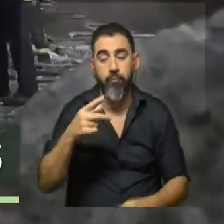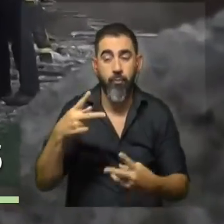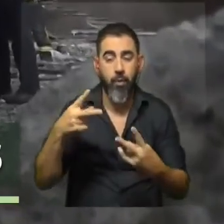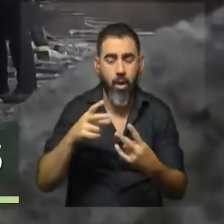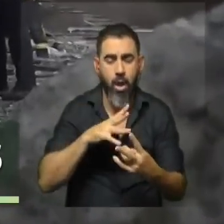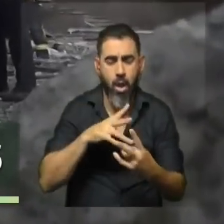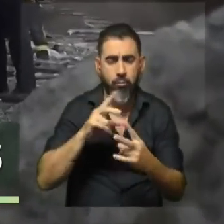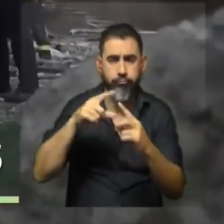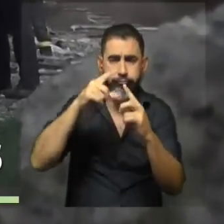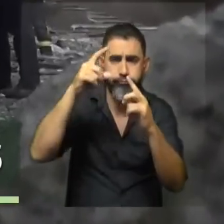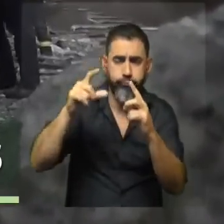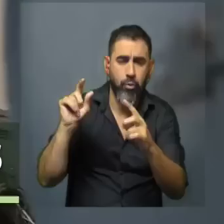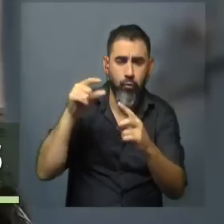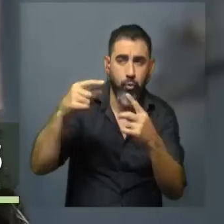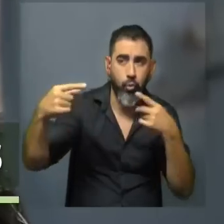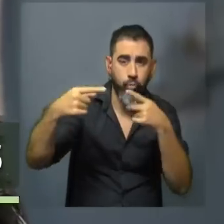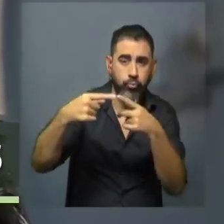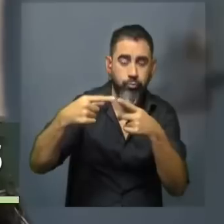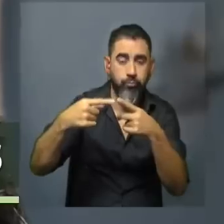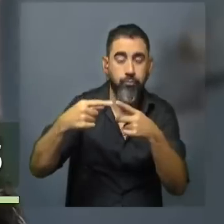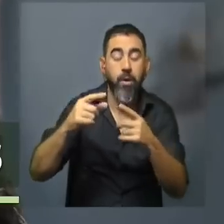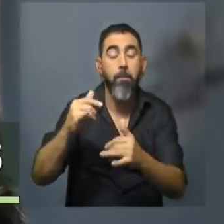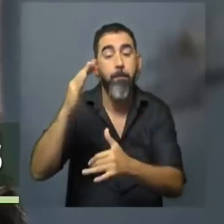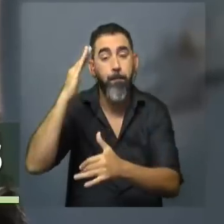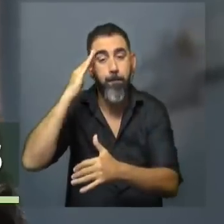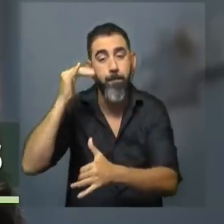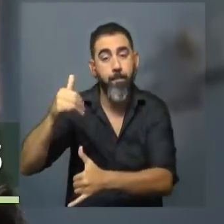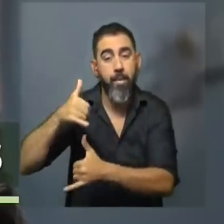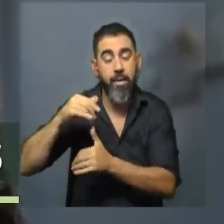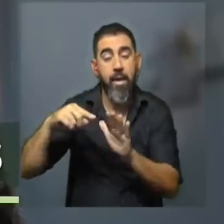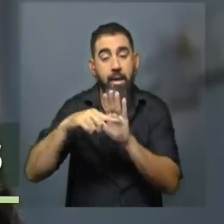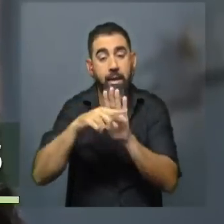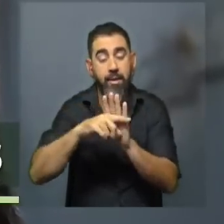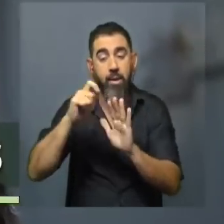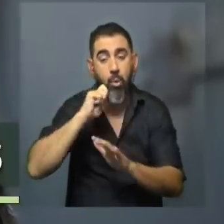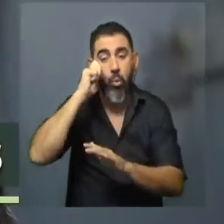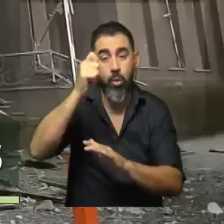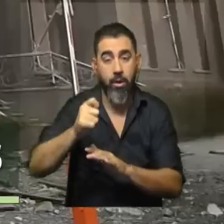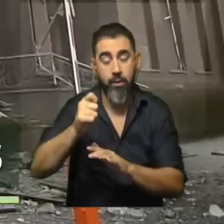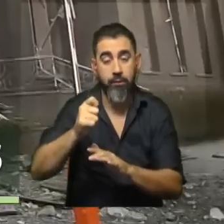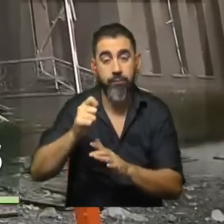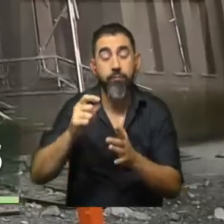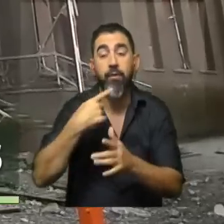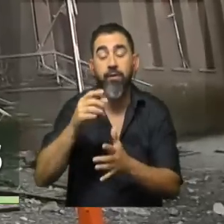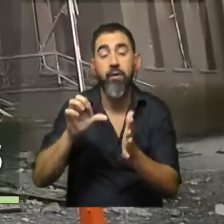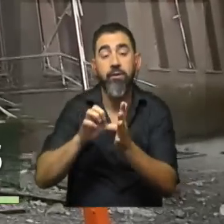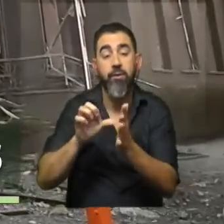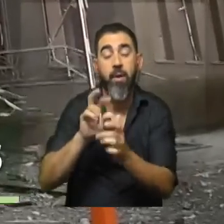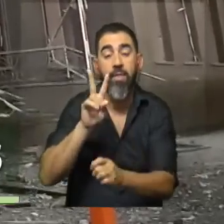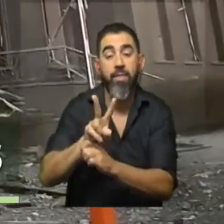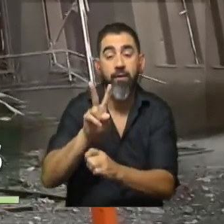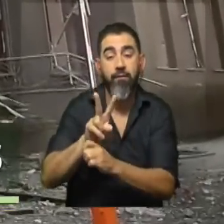número importante de proyectiles. El comando militar regional en el este de Ucrania informó de que los sistemas de defensa aérea